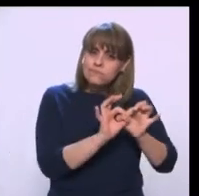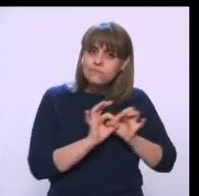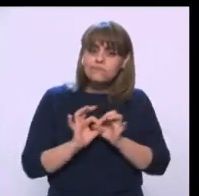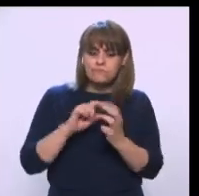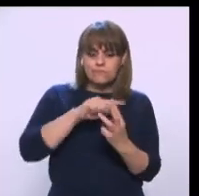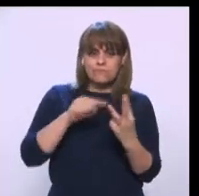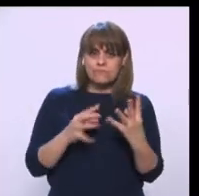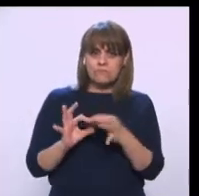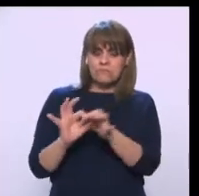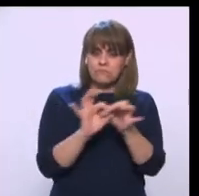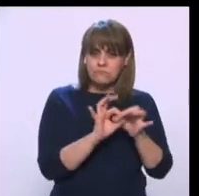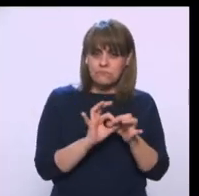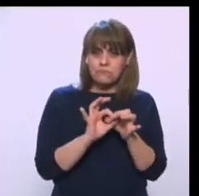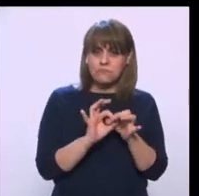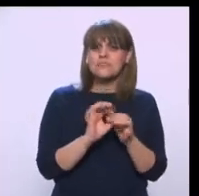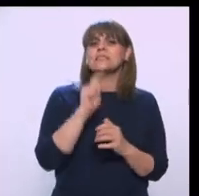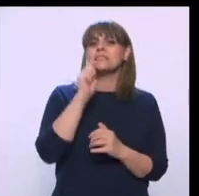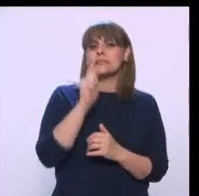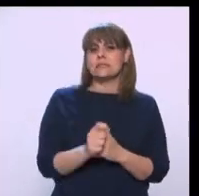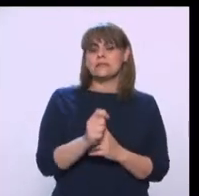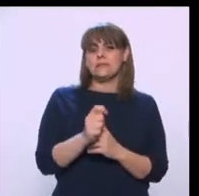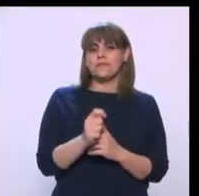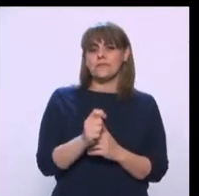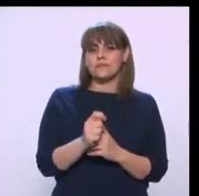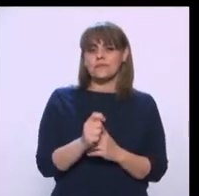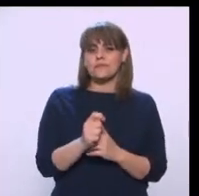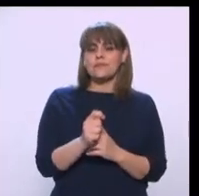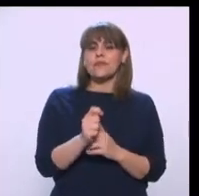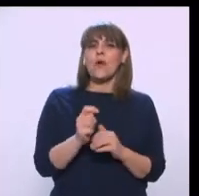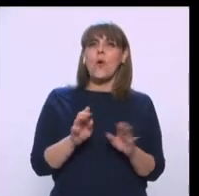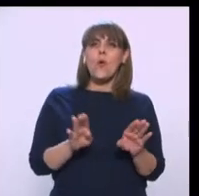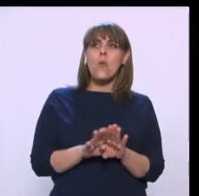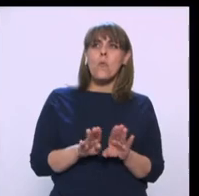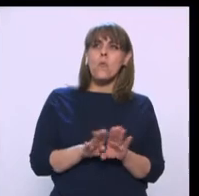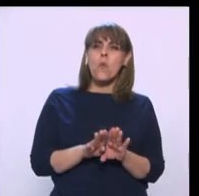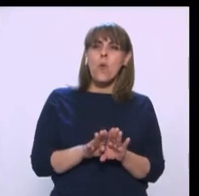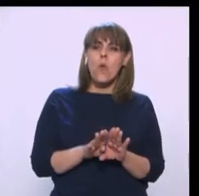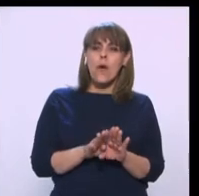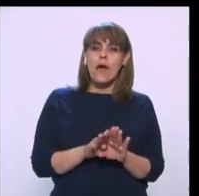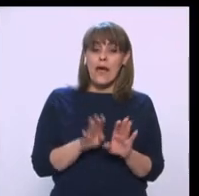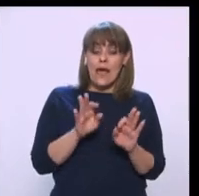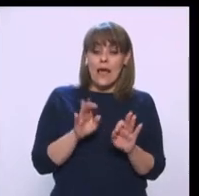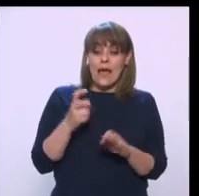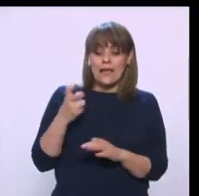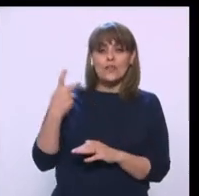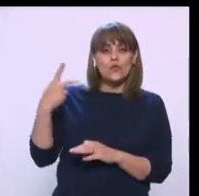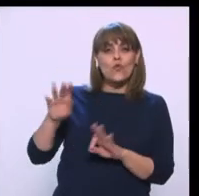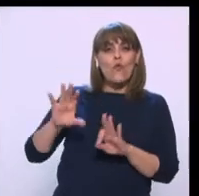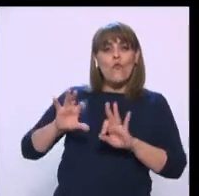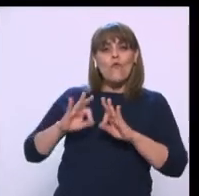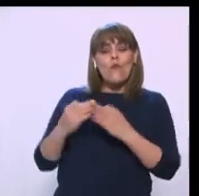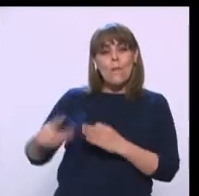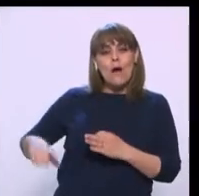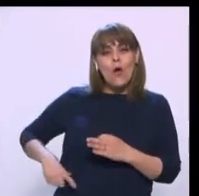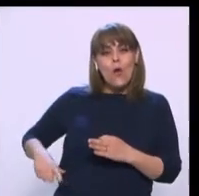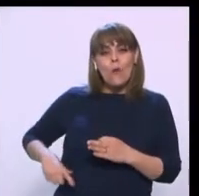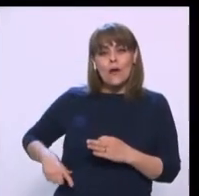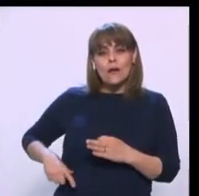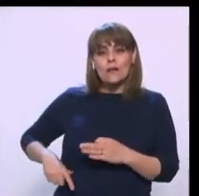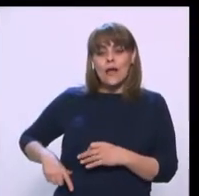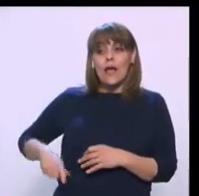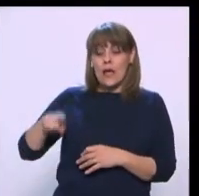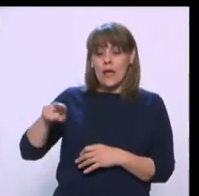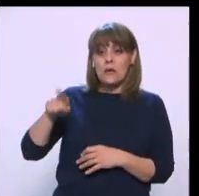digamos que marca una de las definiciones que ha tenido el gobierno de la ciudad, en donde sí se